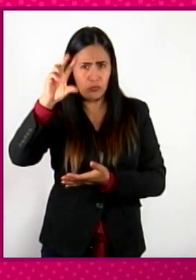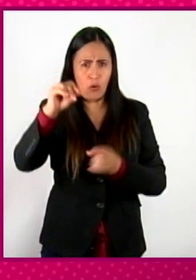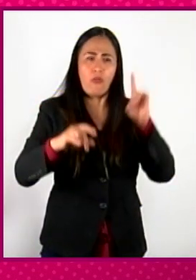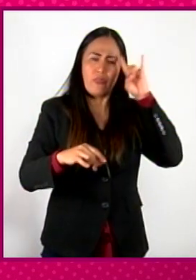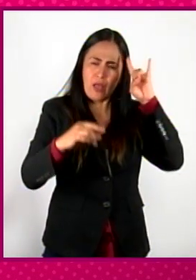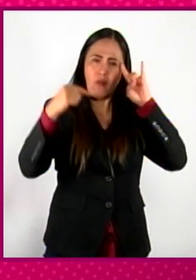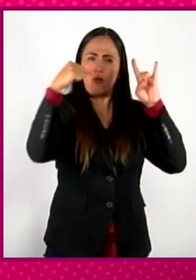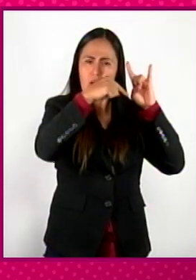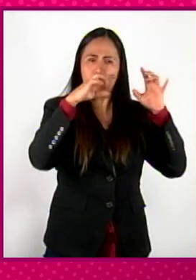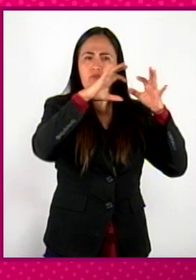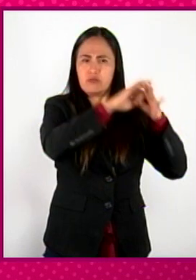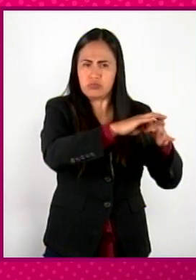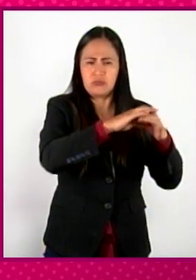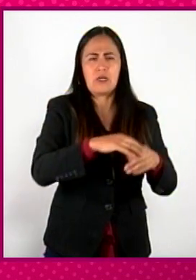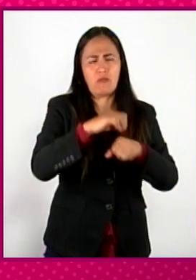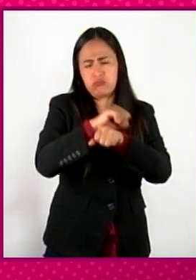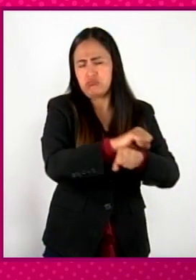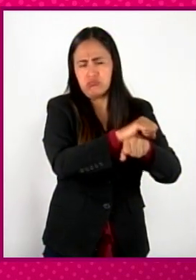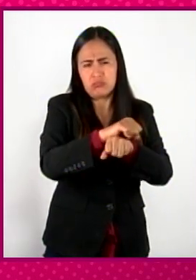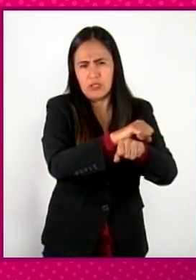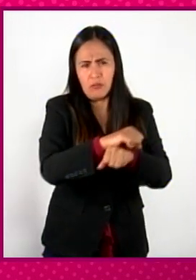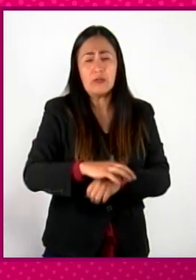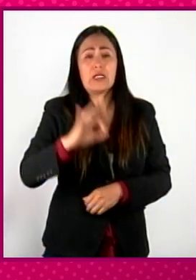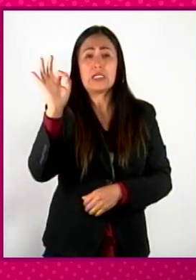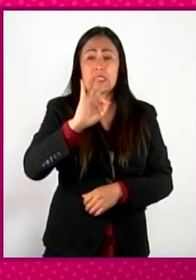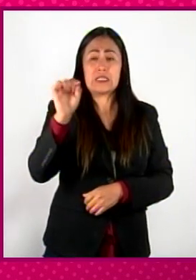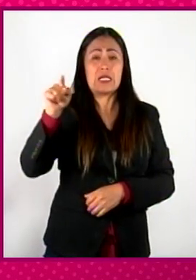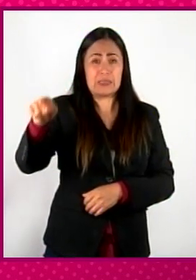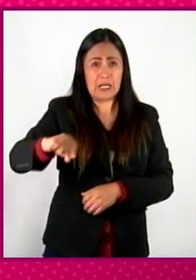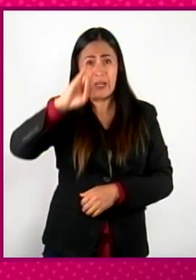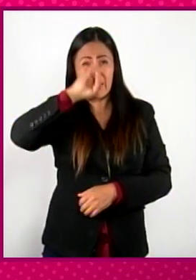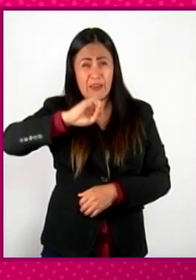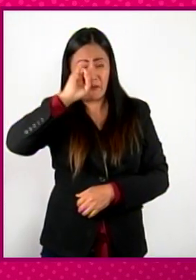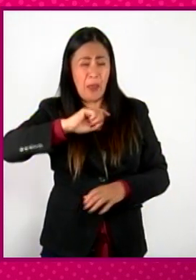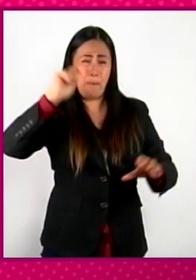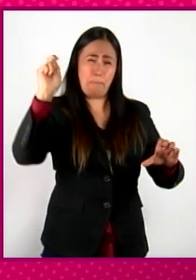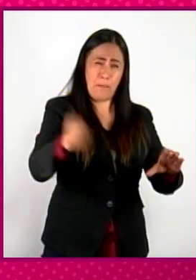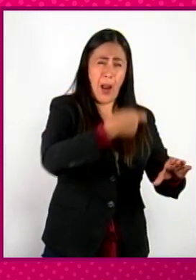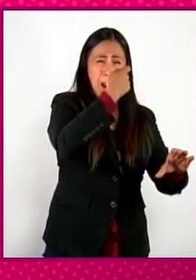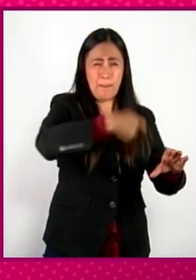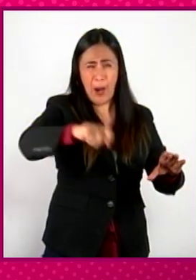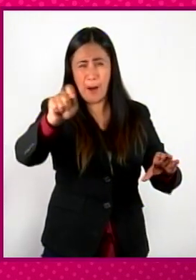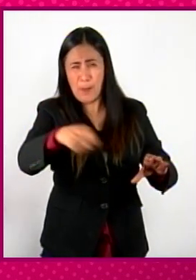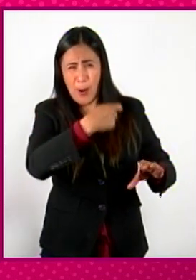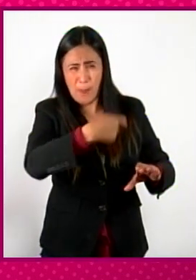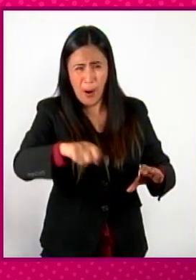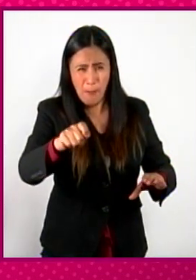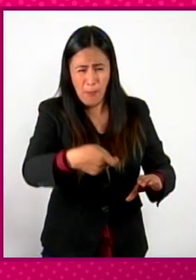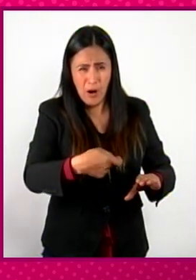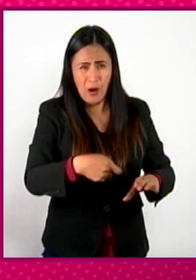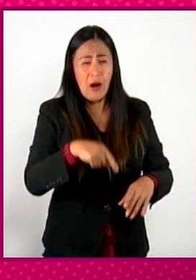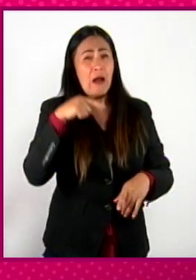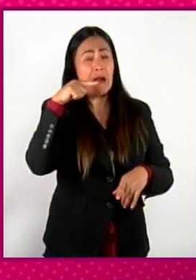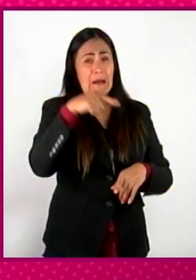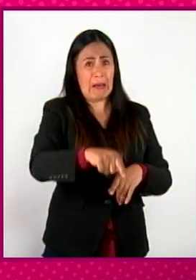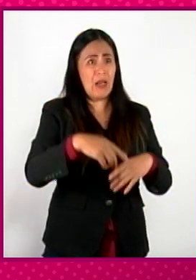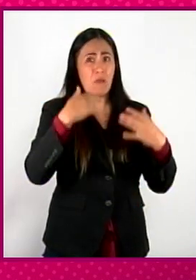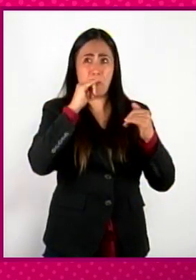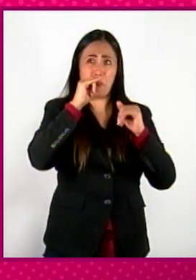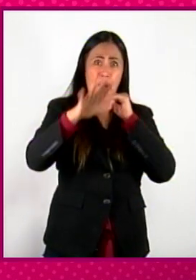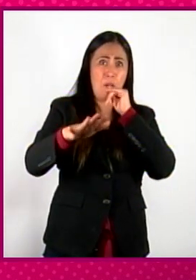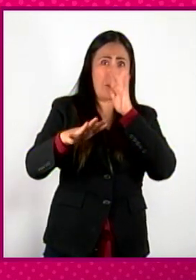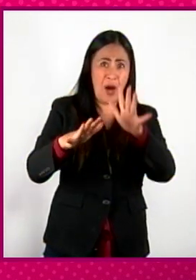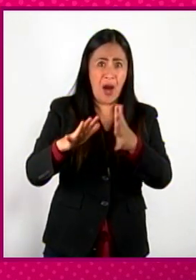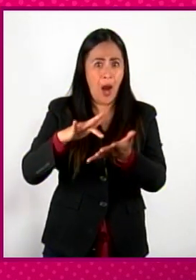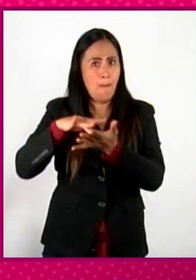esclavizados? Porque si continuaba el mayordomo o el amo azotándolo, estaba siendo partícipe de una blasfemia, estaba siendo